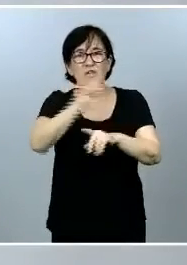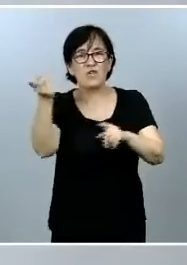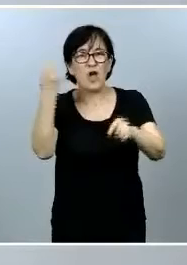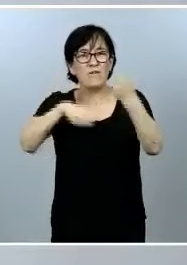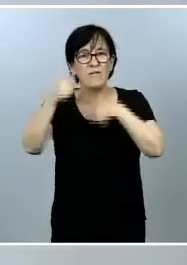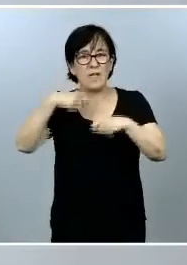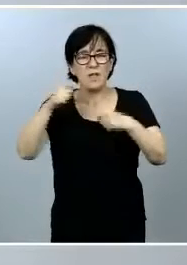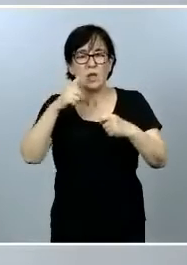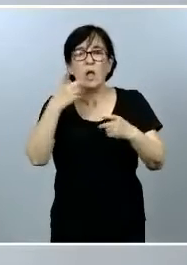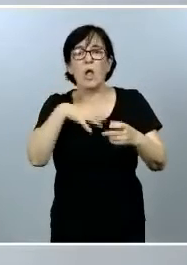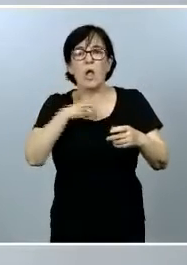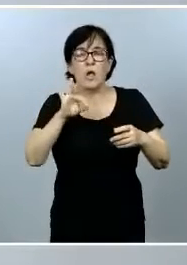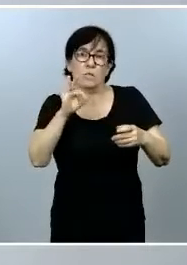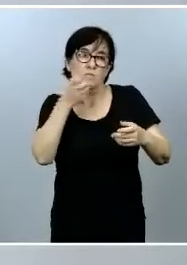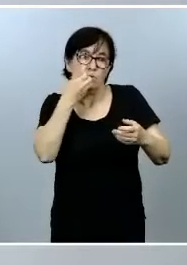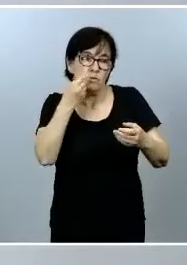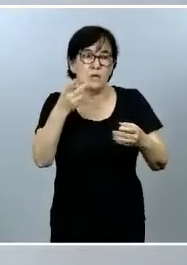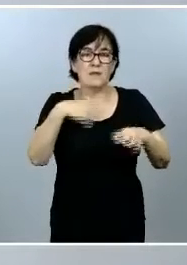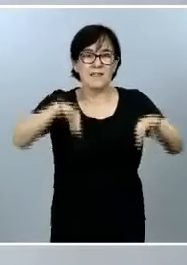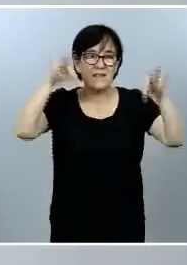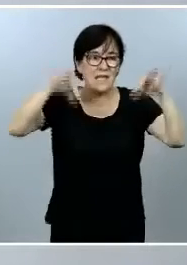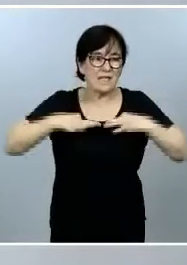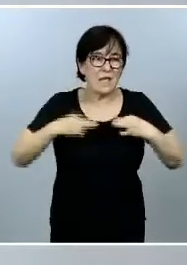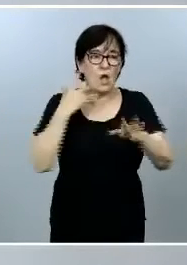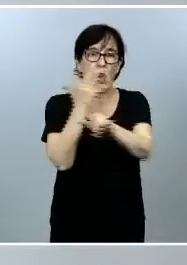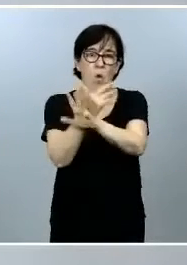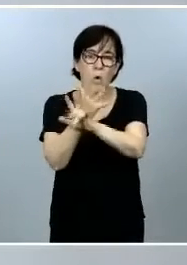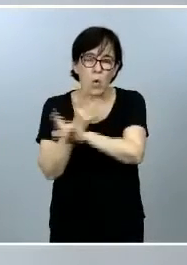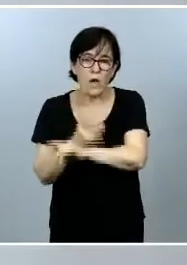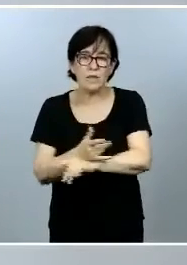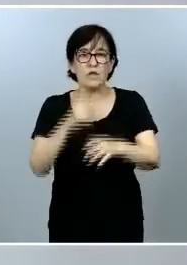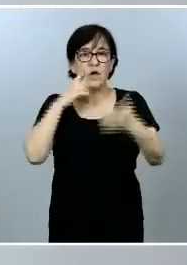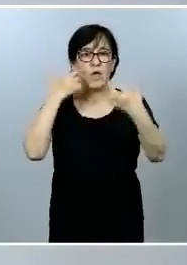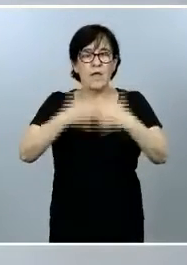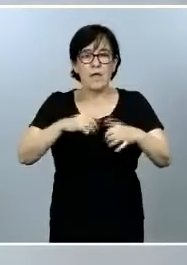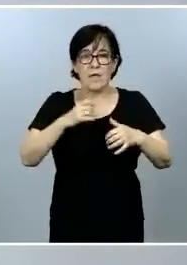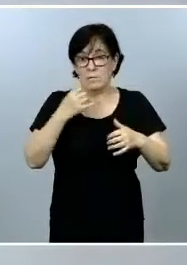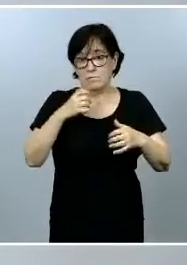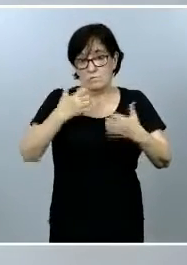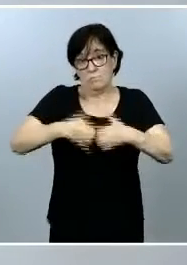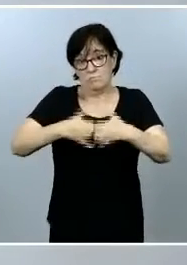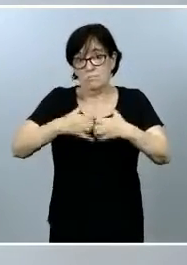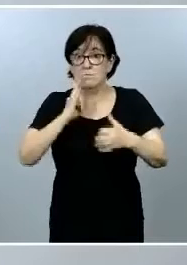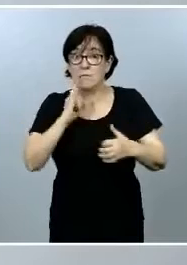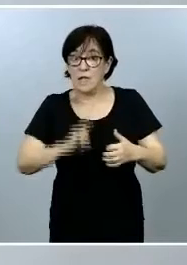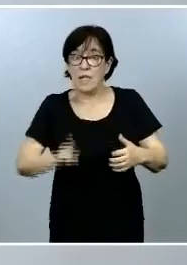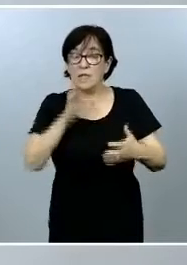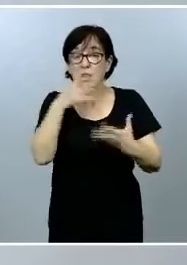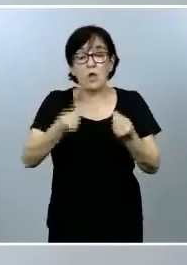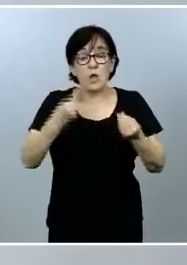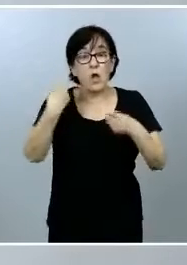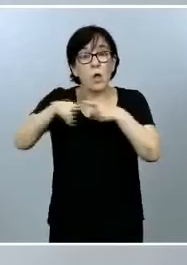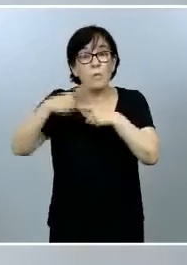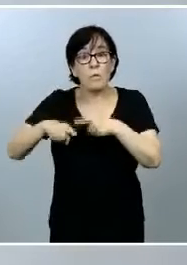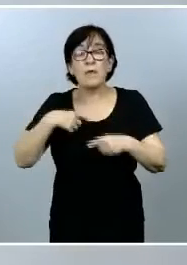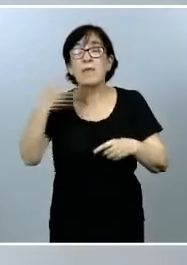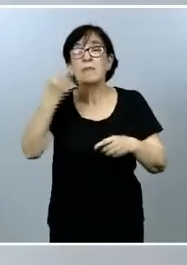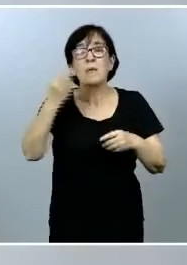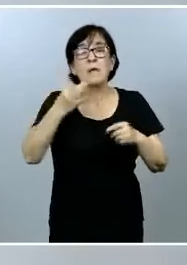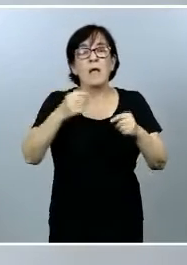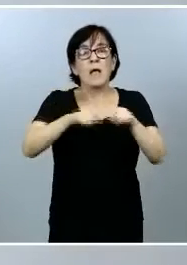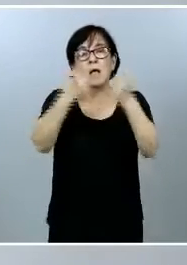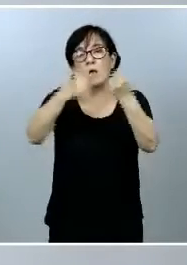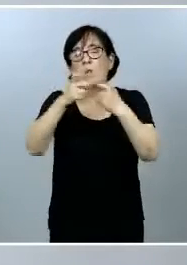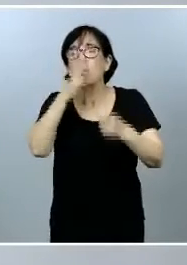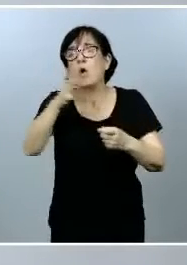perecederos, tales como textiles, juguetes, aparatos eléctricos, entre otros, salvo que dichos productos deban destruirse por otras